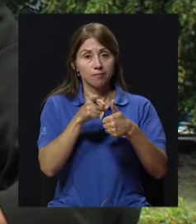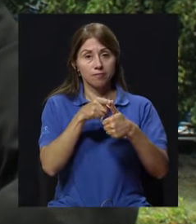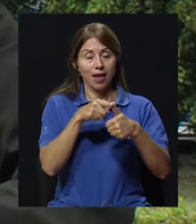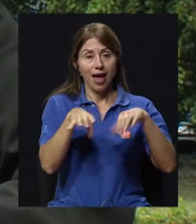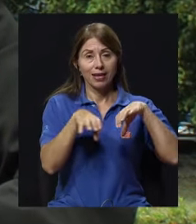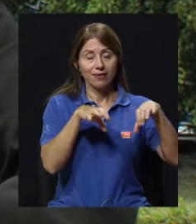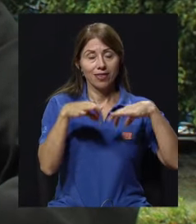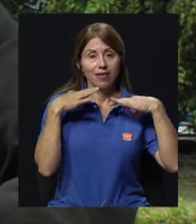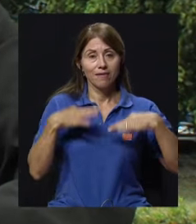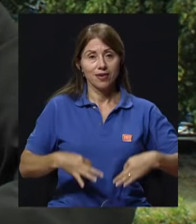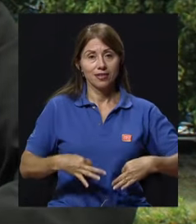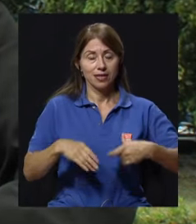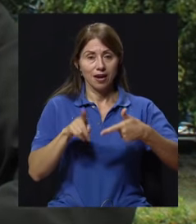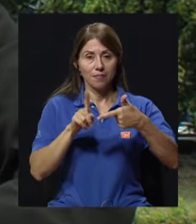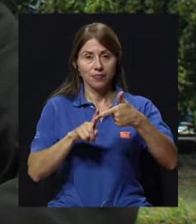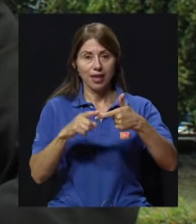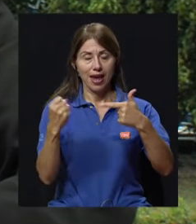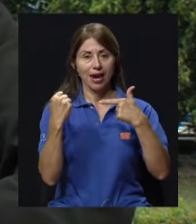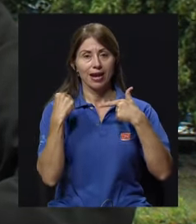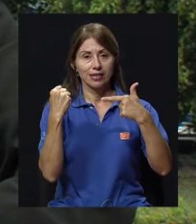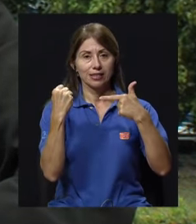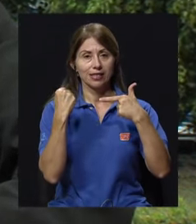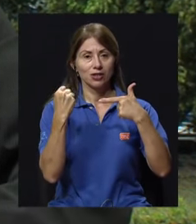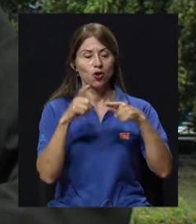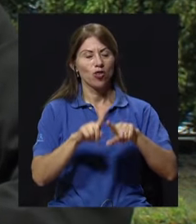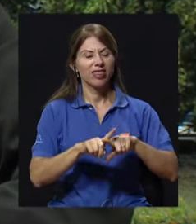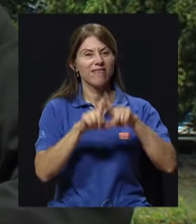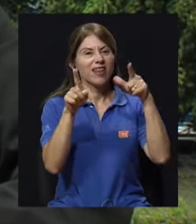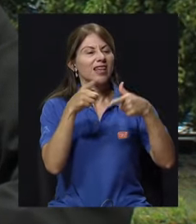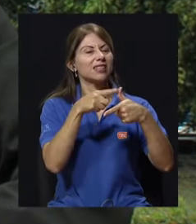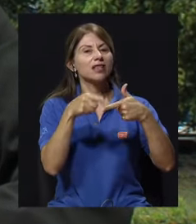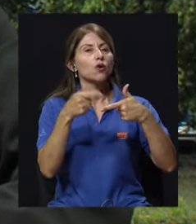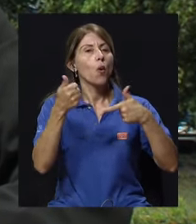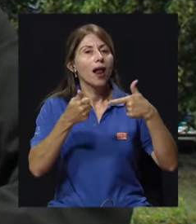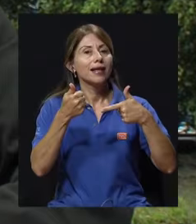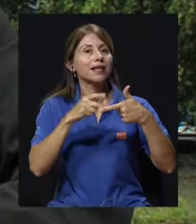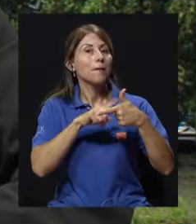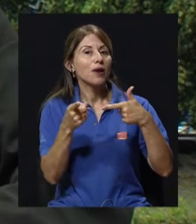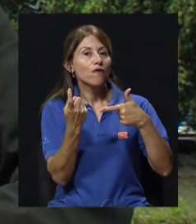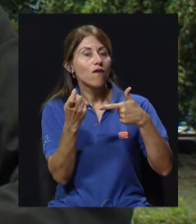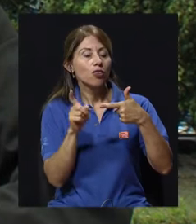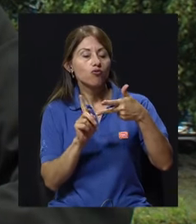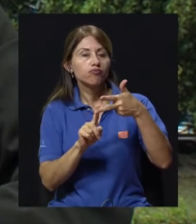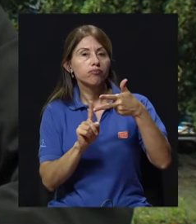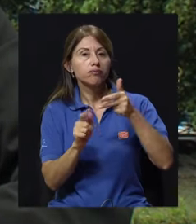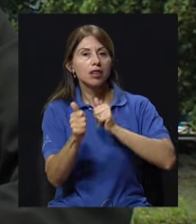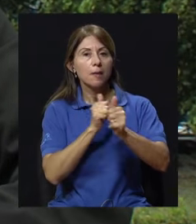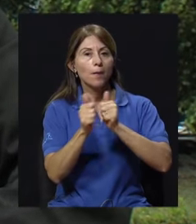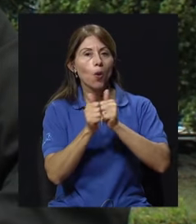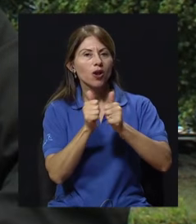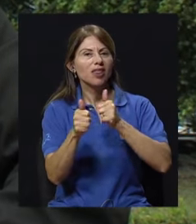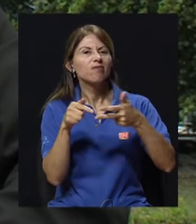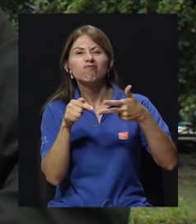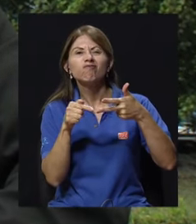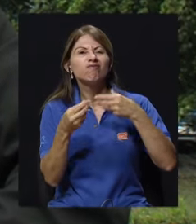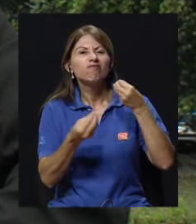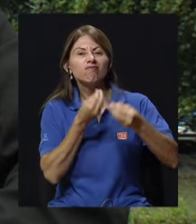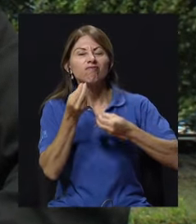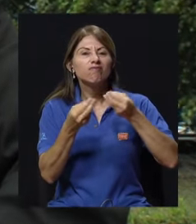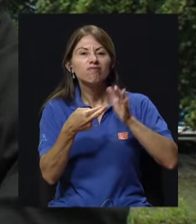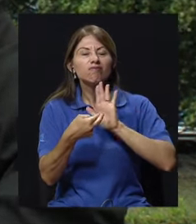diferencias que existen entre lo que es actividad física, ejercicio, pero se nos quedó la parte del deporte, ¿verdad? ¿Qué es el deporte y qué